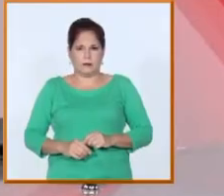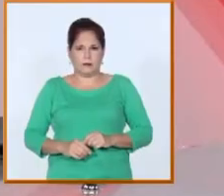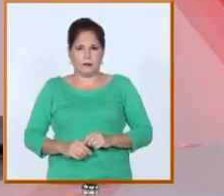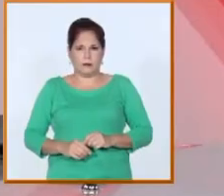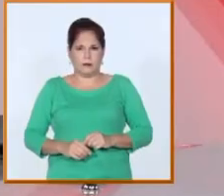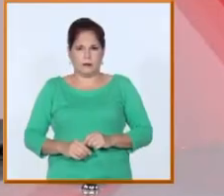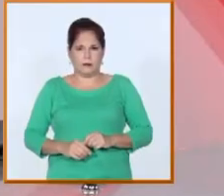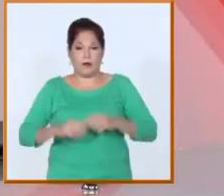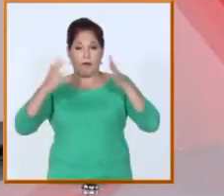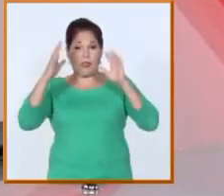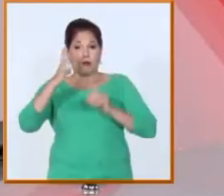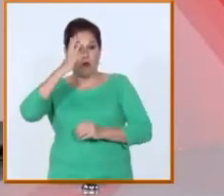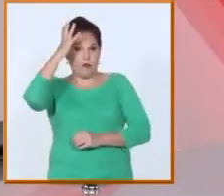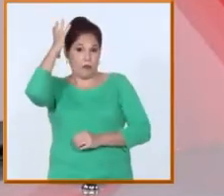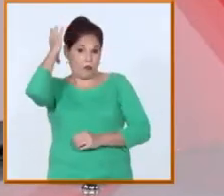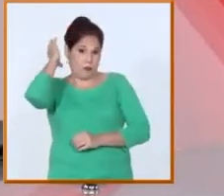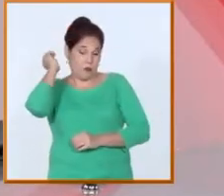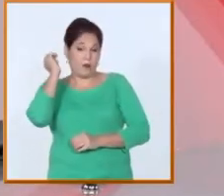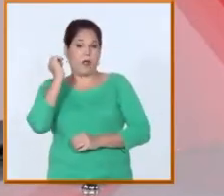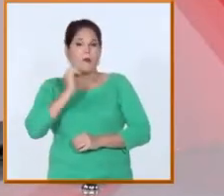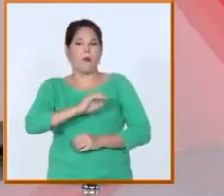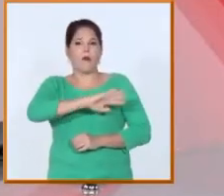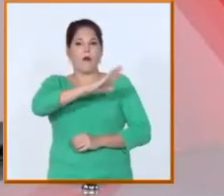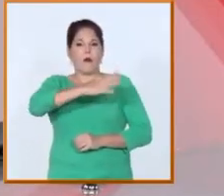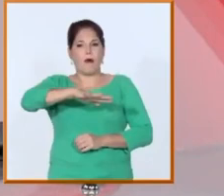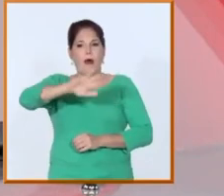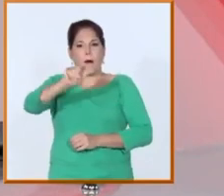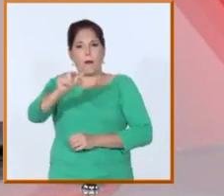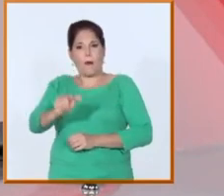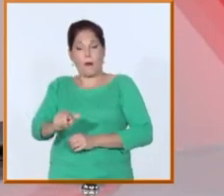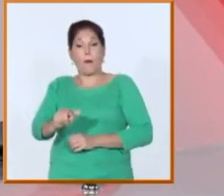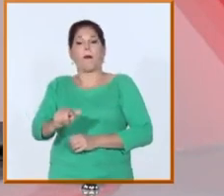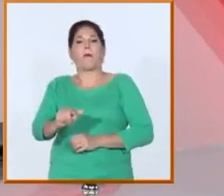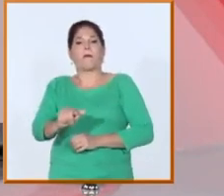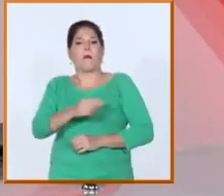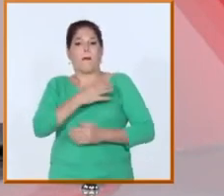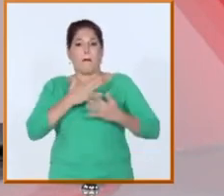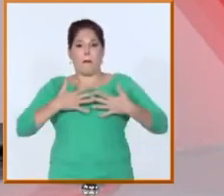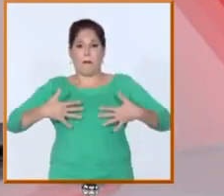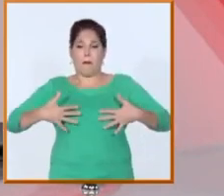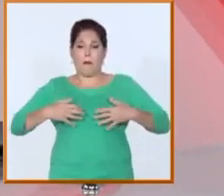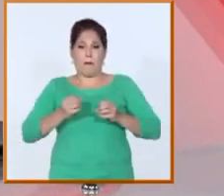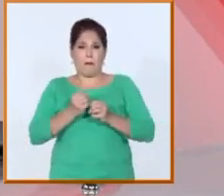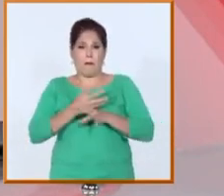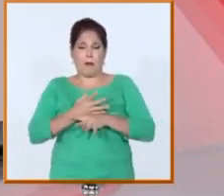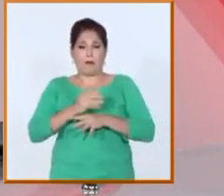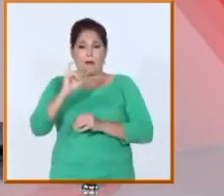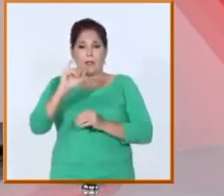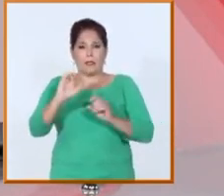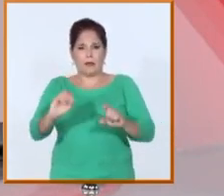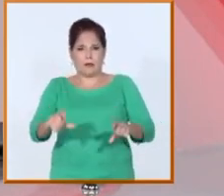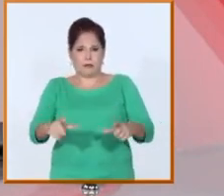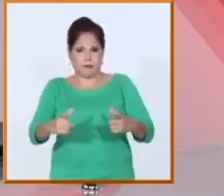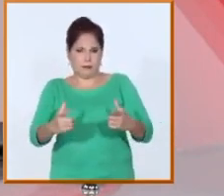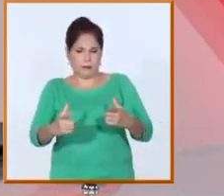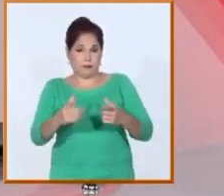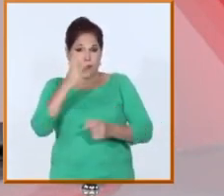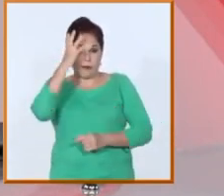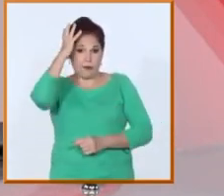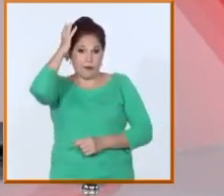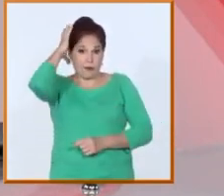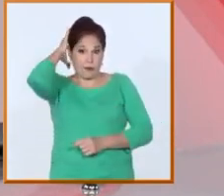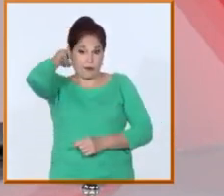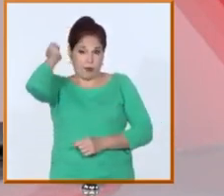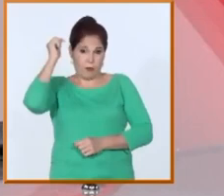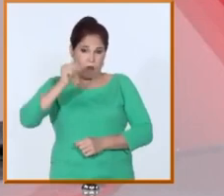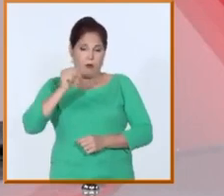Felicitó Raúl a la Marina de Guerra Revolucionaria en su 60 aniversario. El general de ejército Raúl Castro Ruz